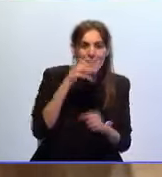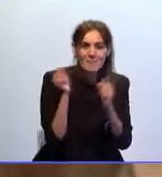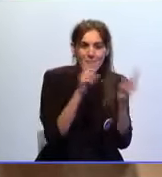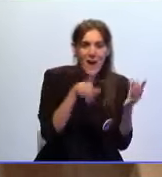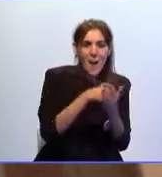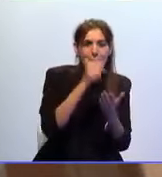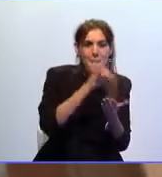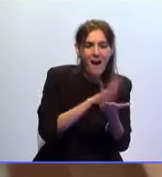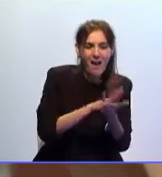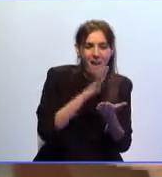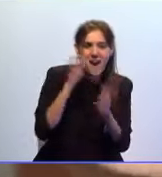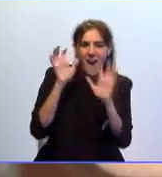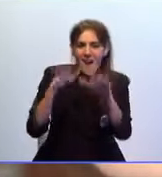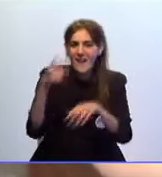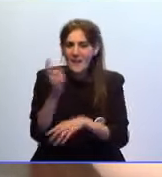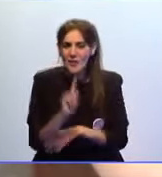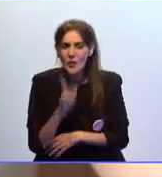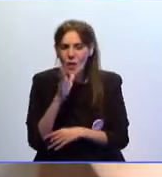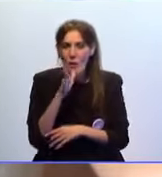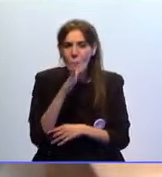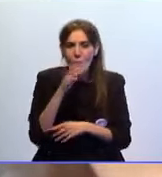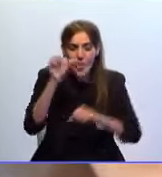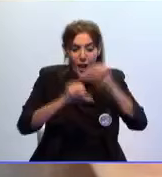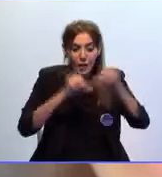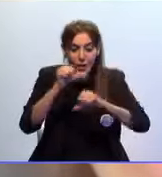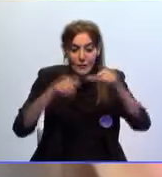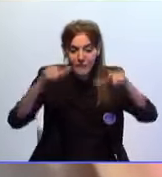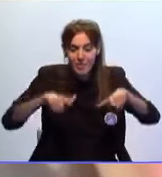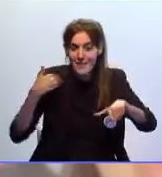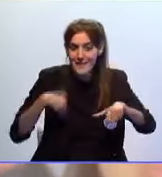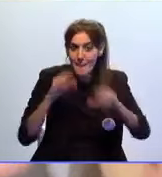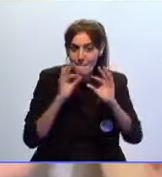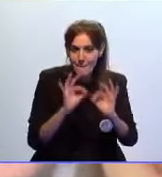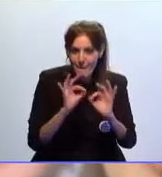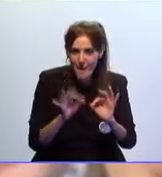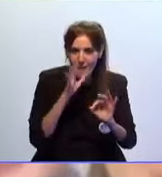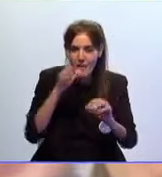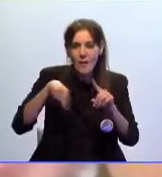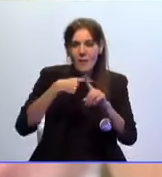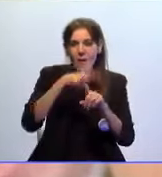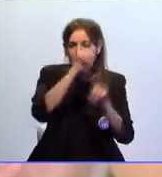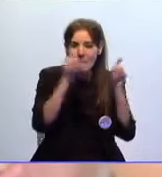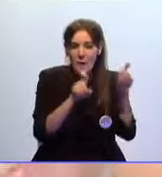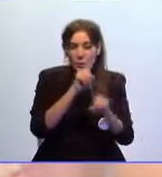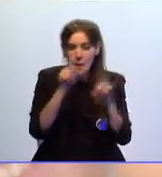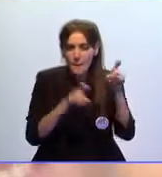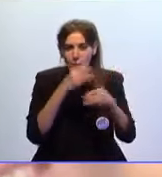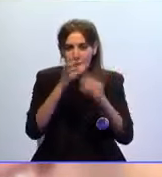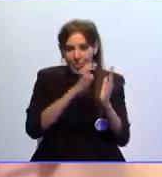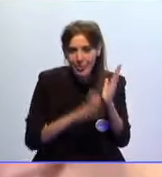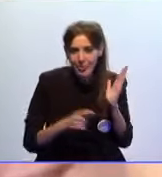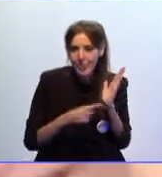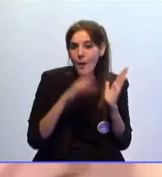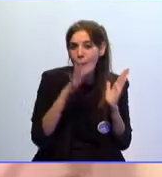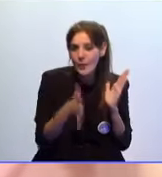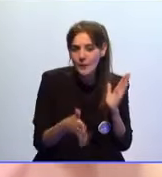Málaga en lugar de directamente a Cádiz, donde el quirófano ya estaba preparado? Es otra de las preguntas formuladas en su escrito.